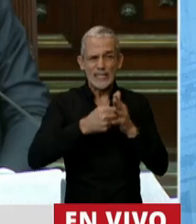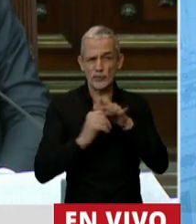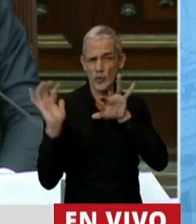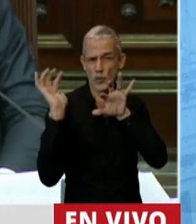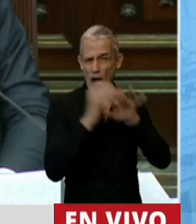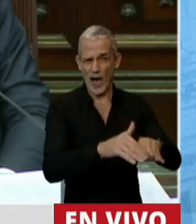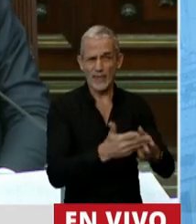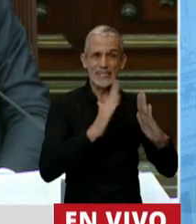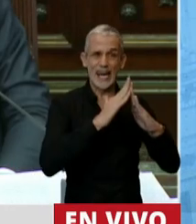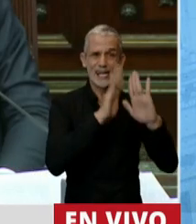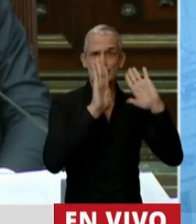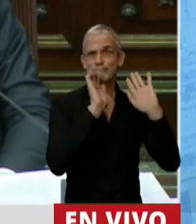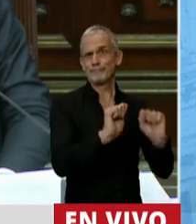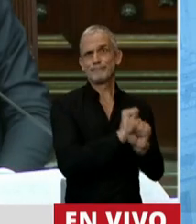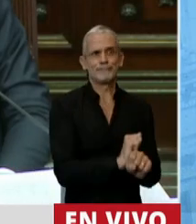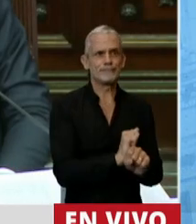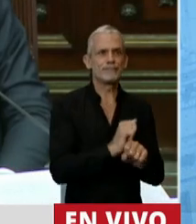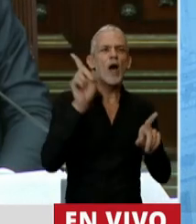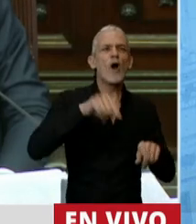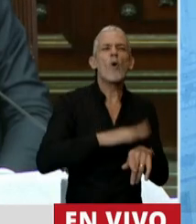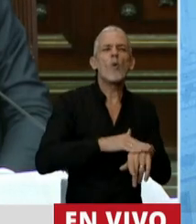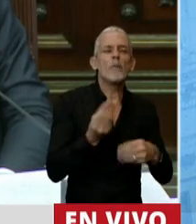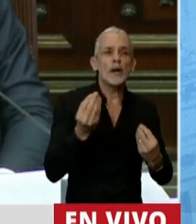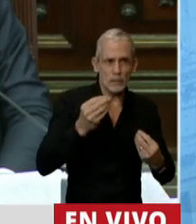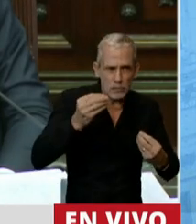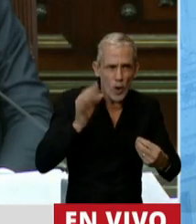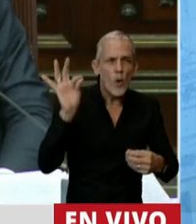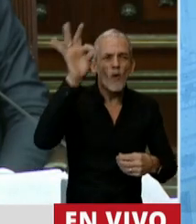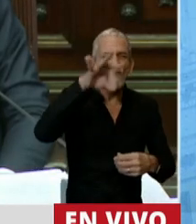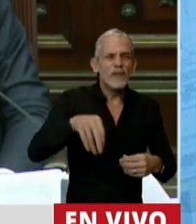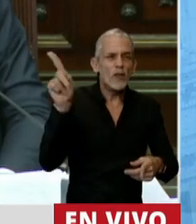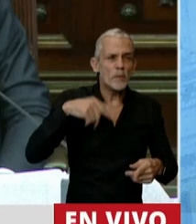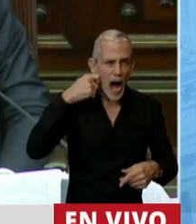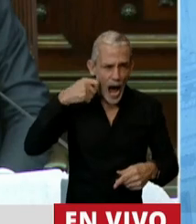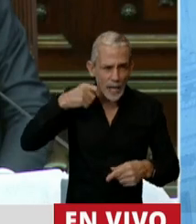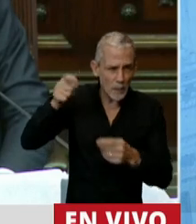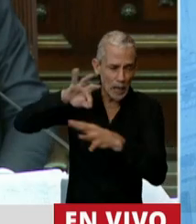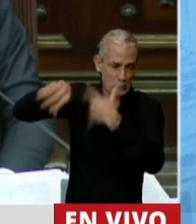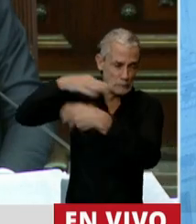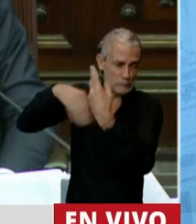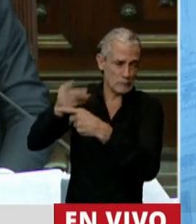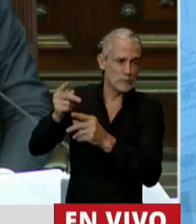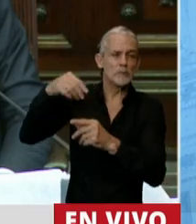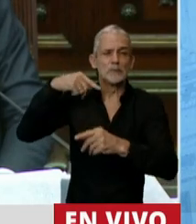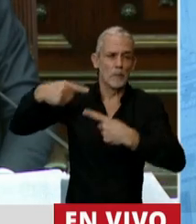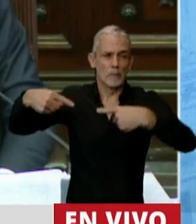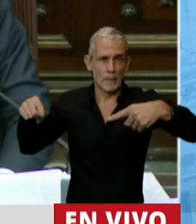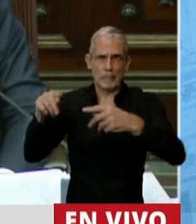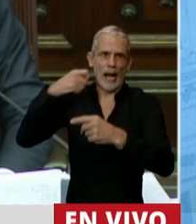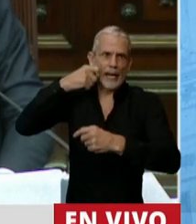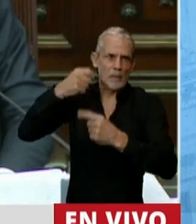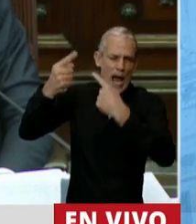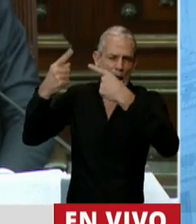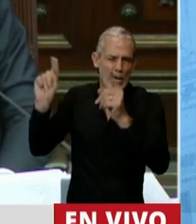sus casas por un virus de origen zoonótico, que quiere decir que alguna especie silvestre